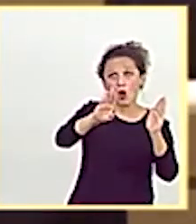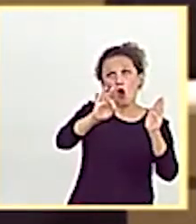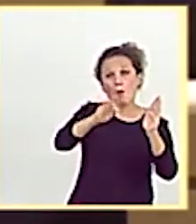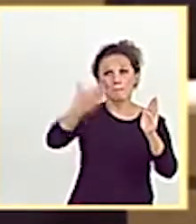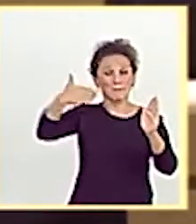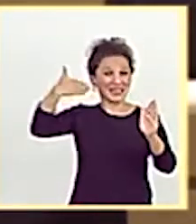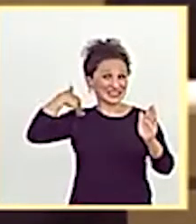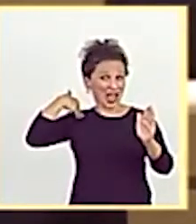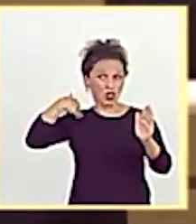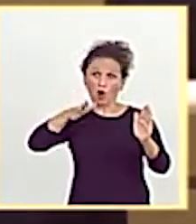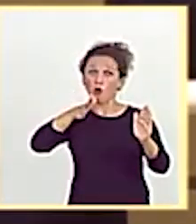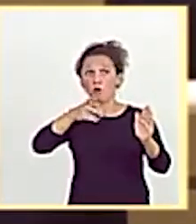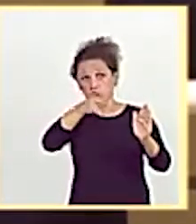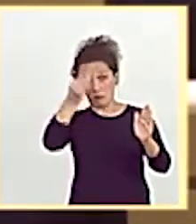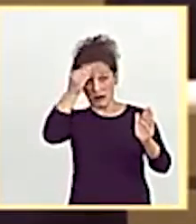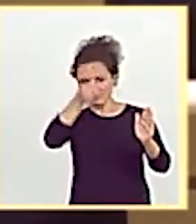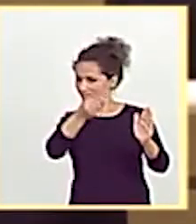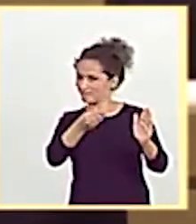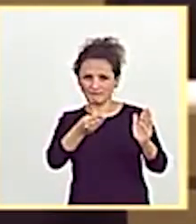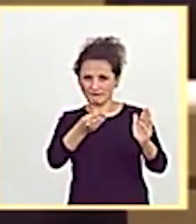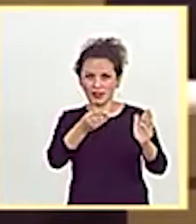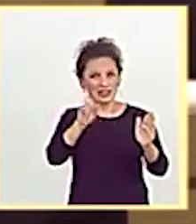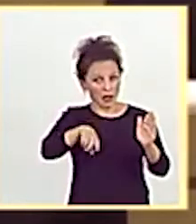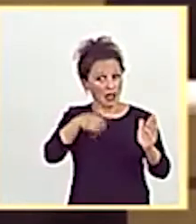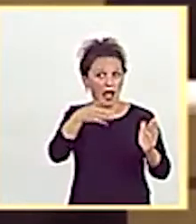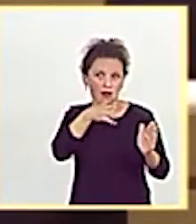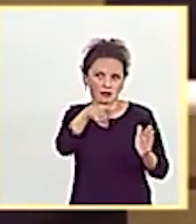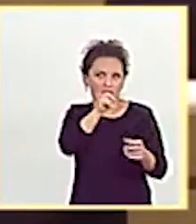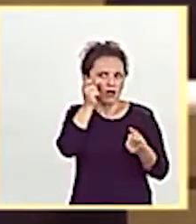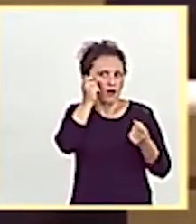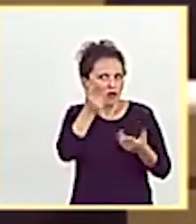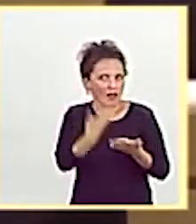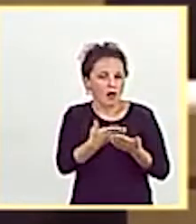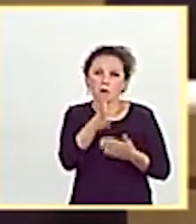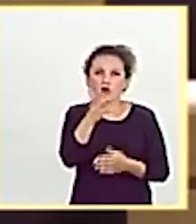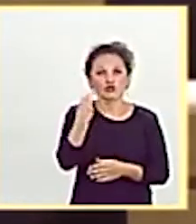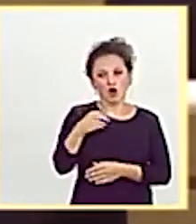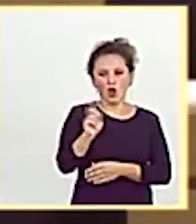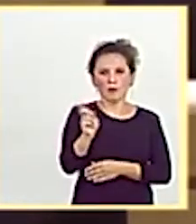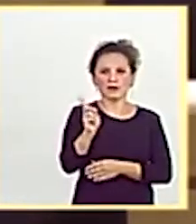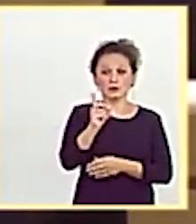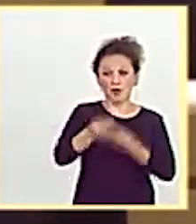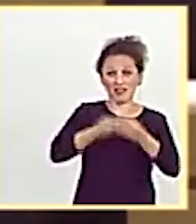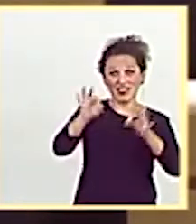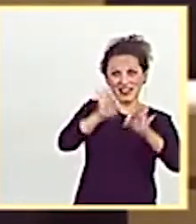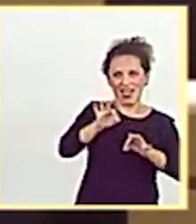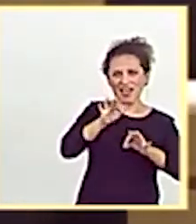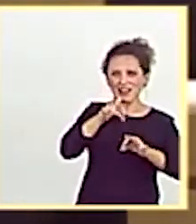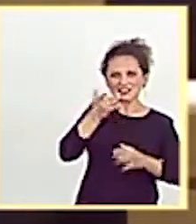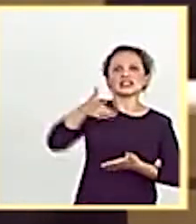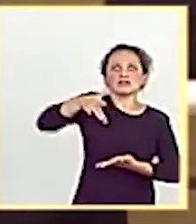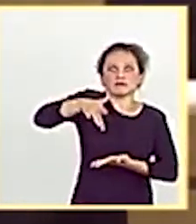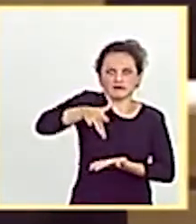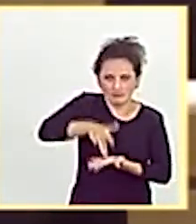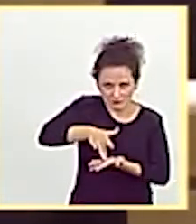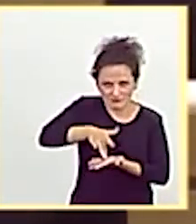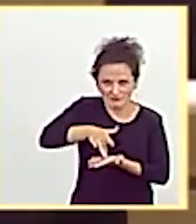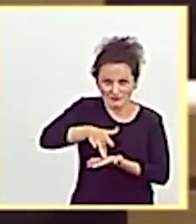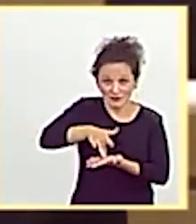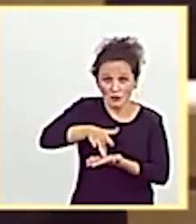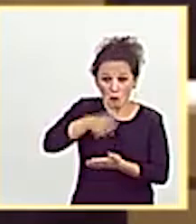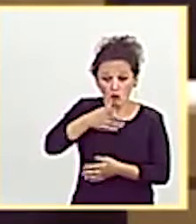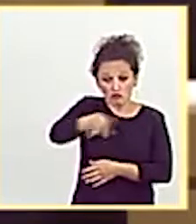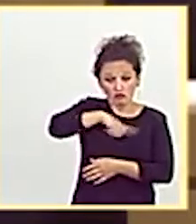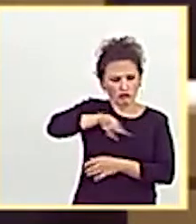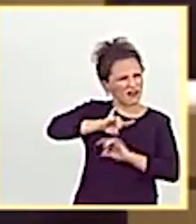creía y como está empezando a comprobar, porque no es lo mismo ver al toro desde la tribuna que en el ruedo. Nosotros tenemos claro